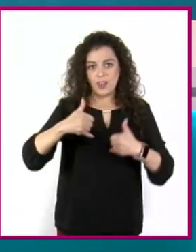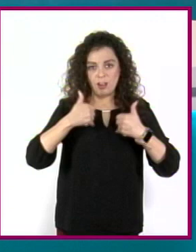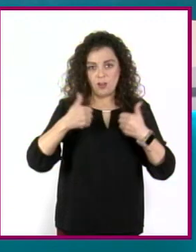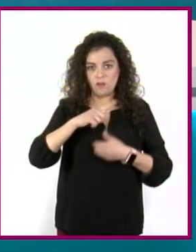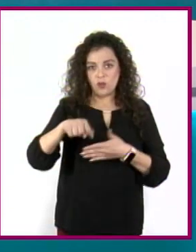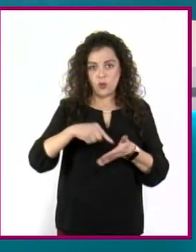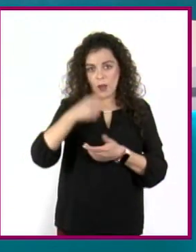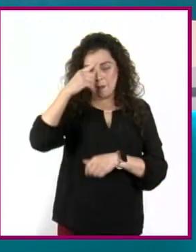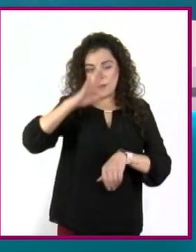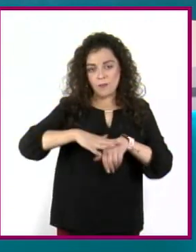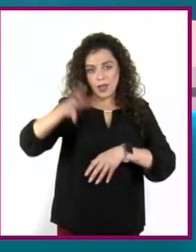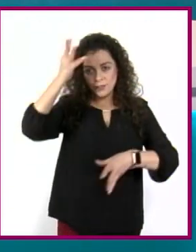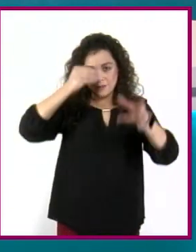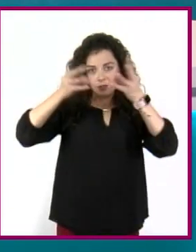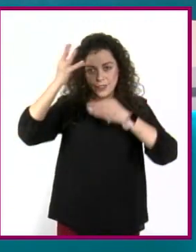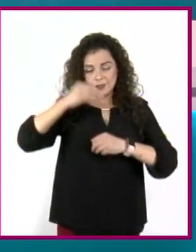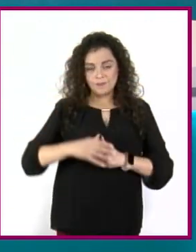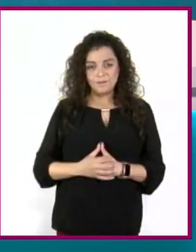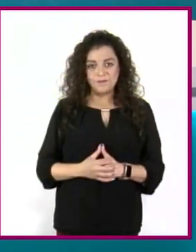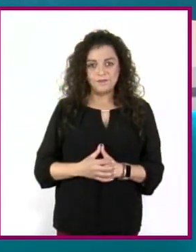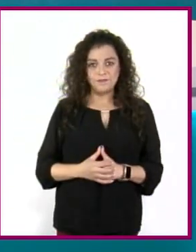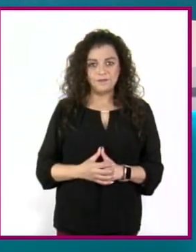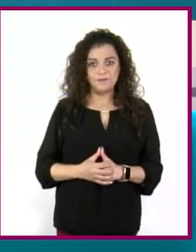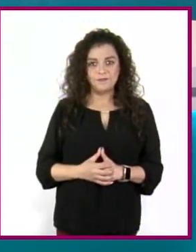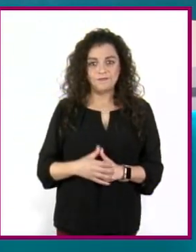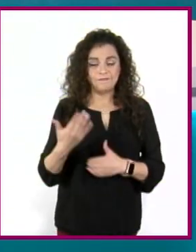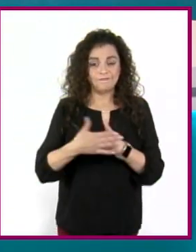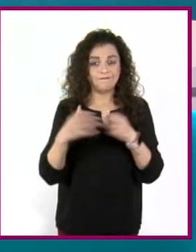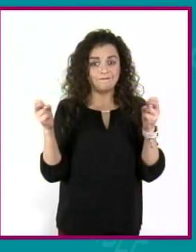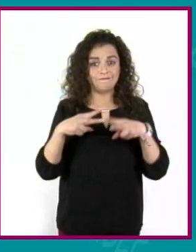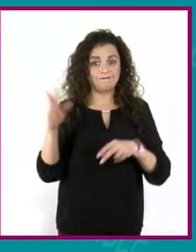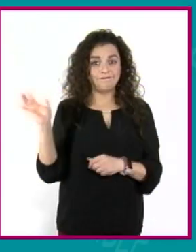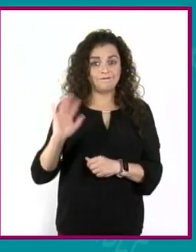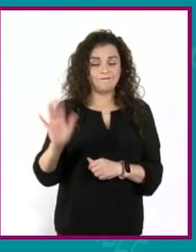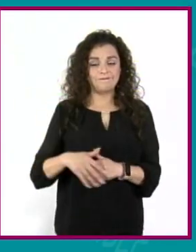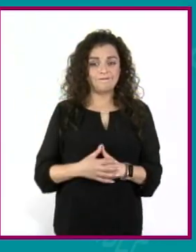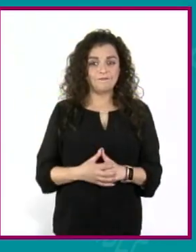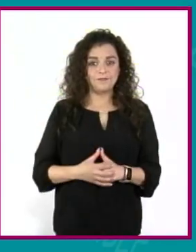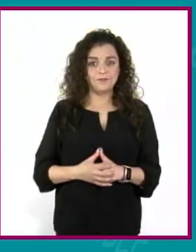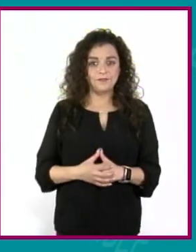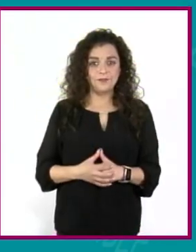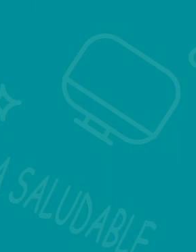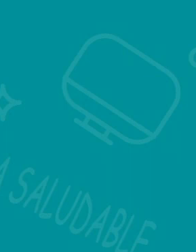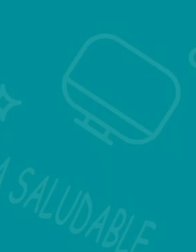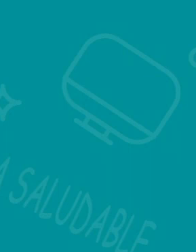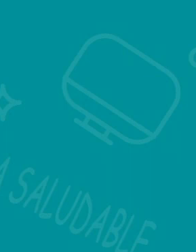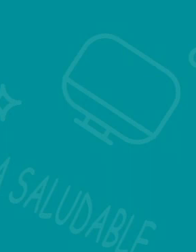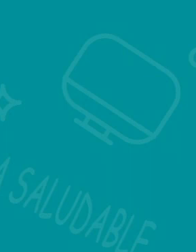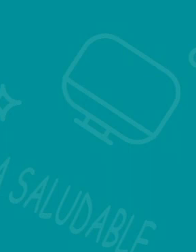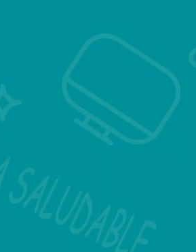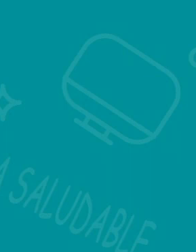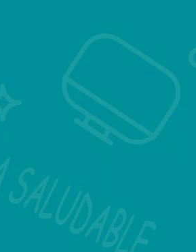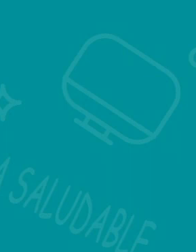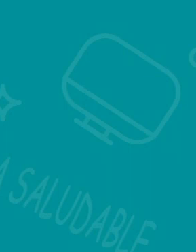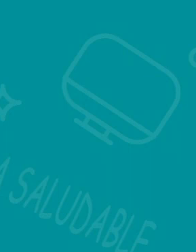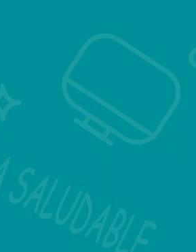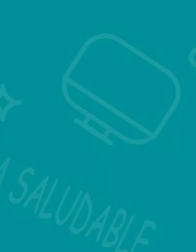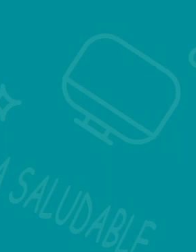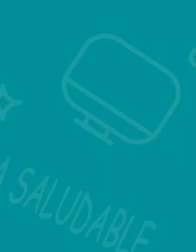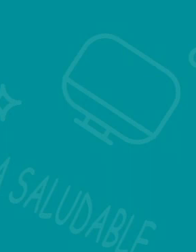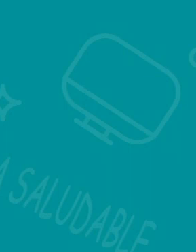un espacio de reflexión y construcción del conocimiento. ¡Hasta la próxima! Visítanos en jovenesencasa.c.gov